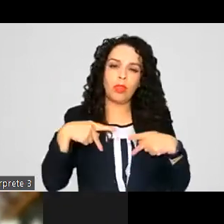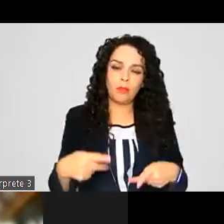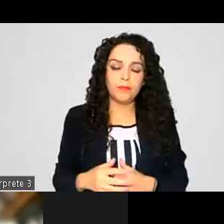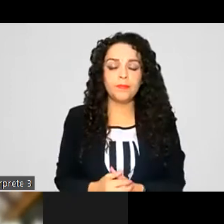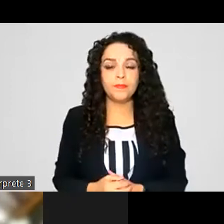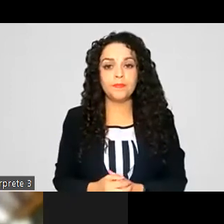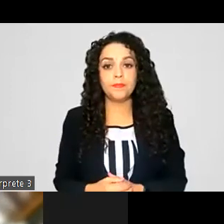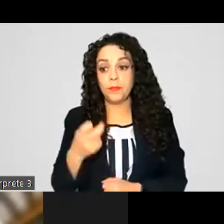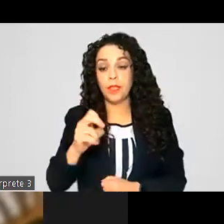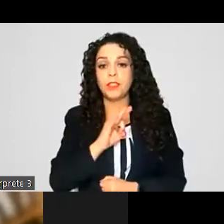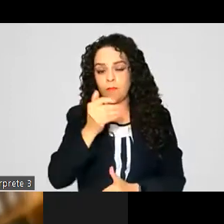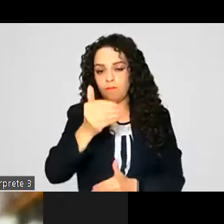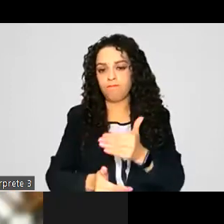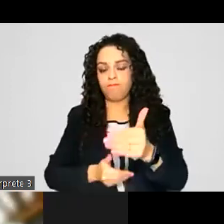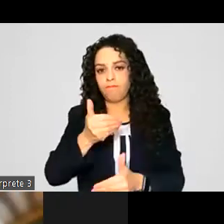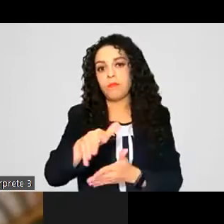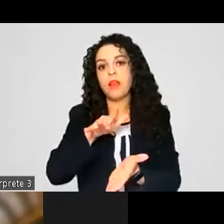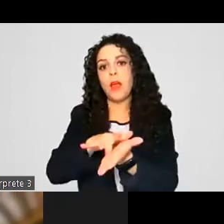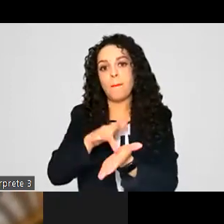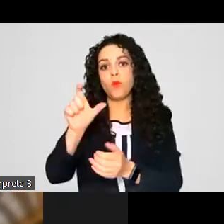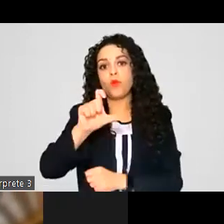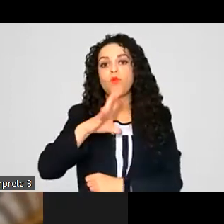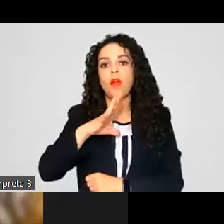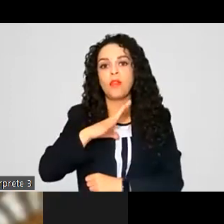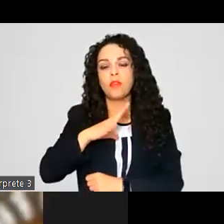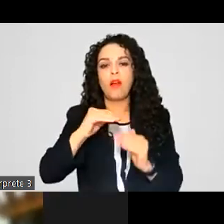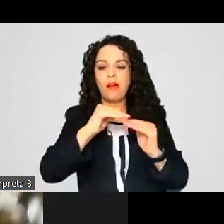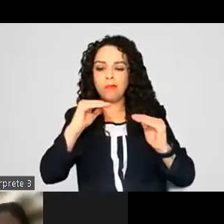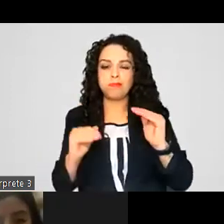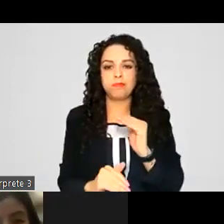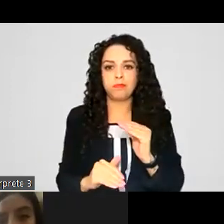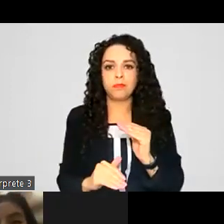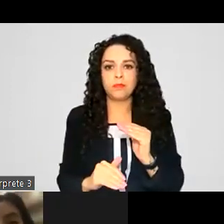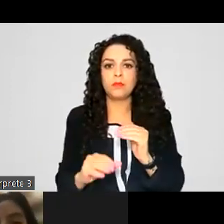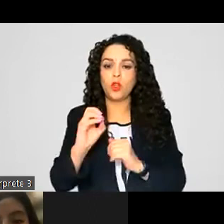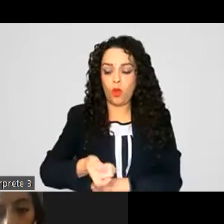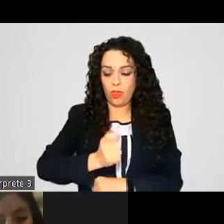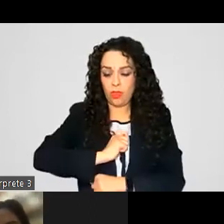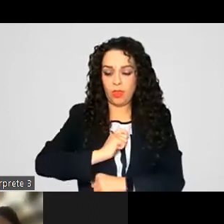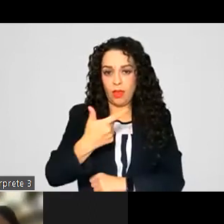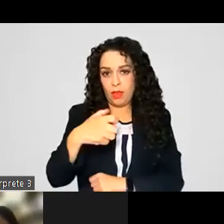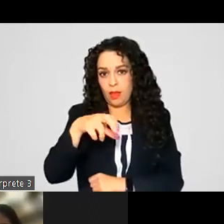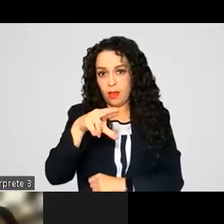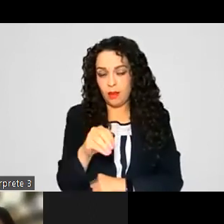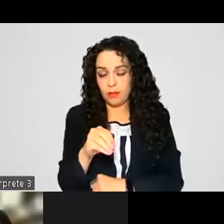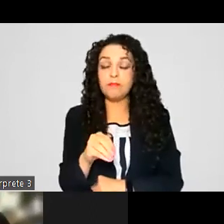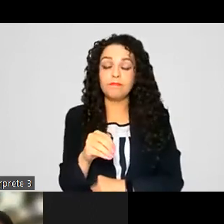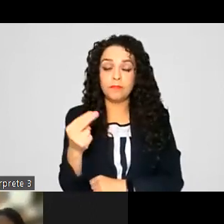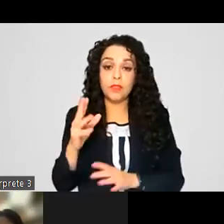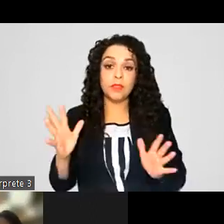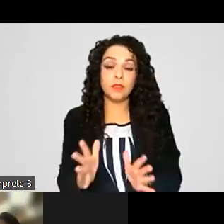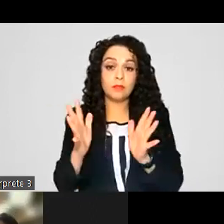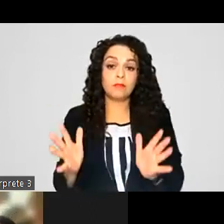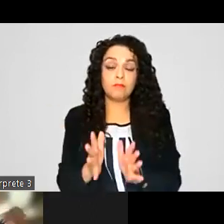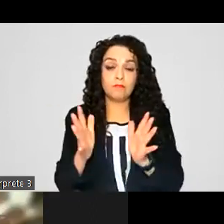erradicación de desventajas sociales en razón de la orientación sexual e identidad de género fomentando la participación activa y plena de estas